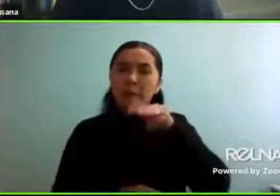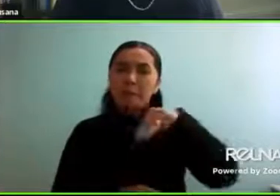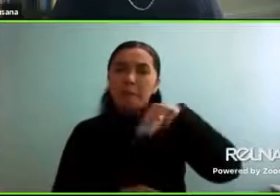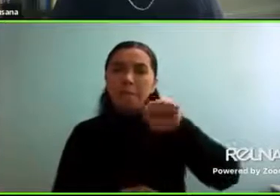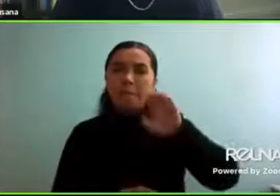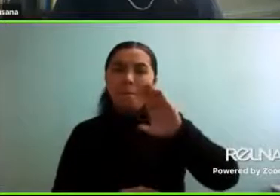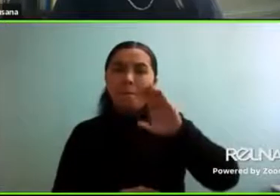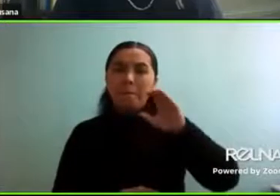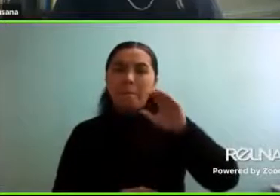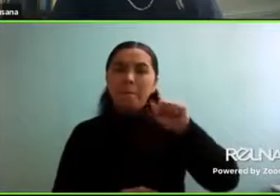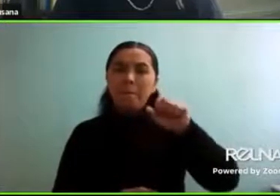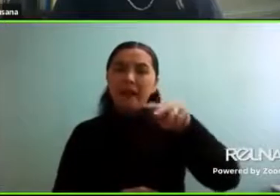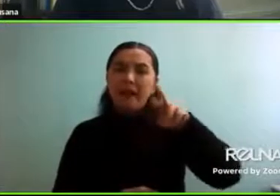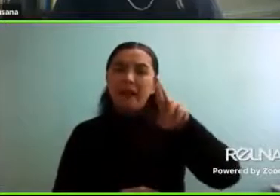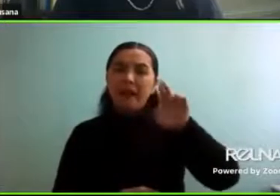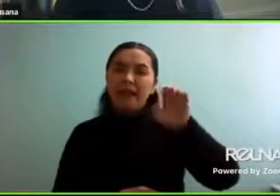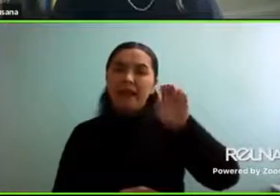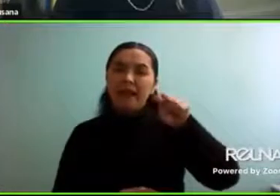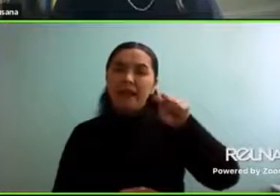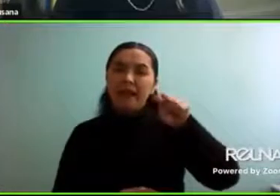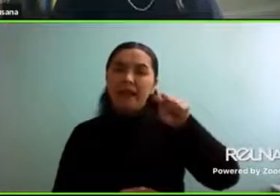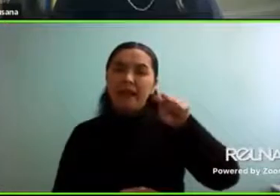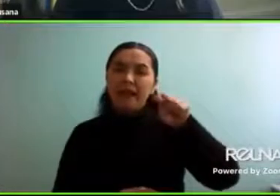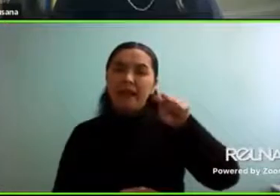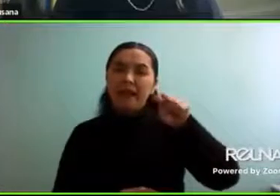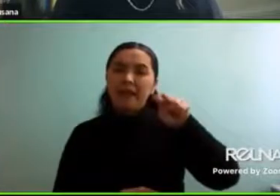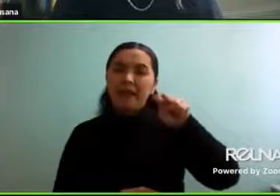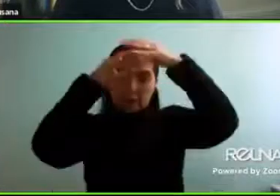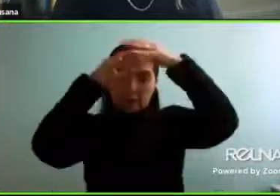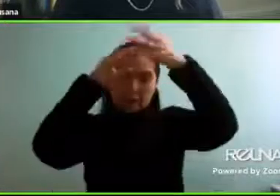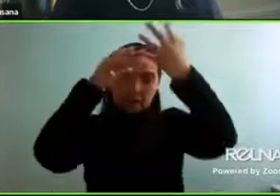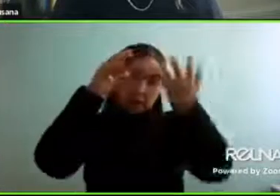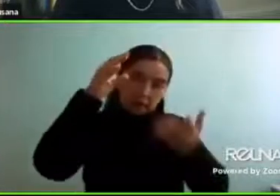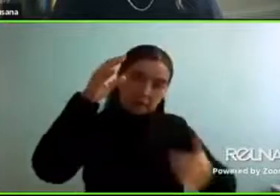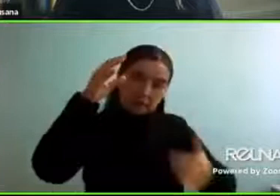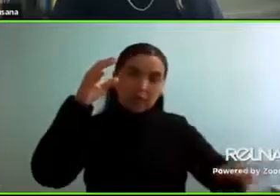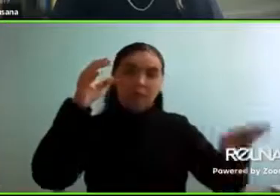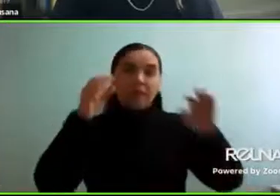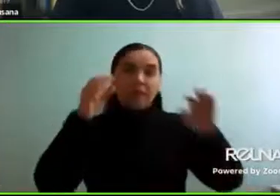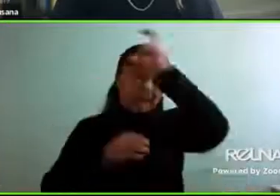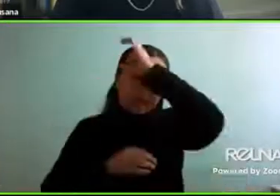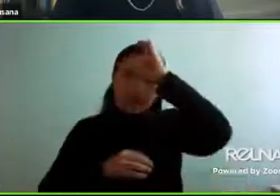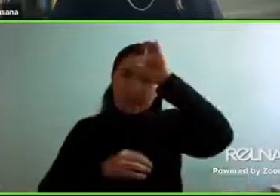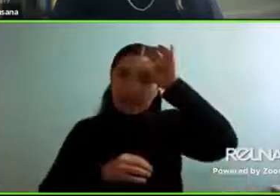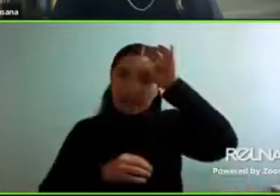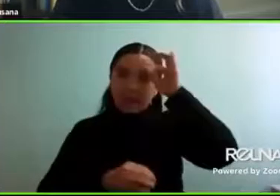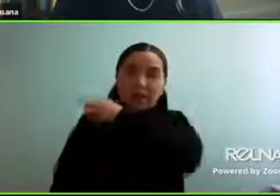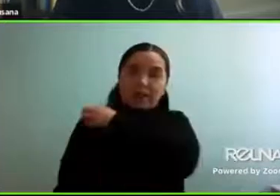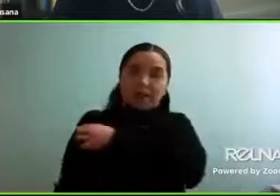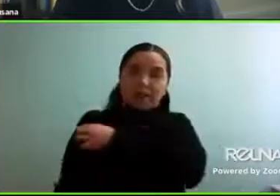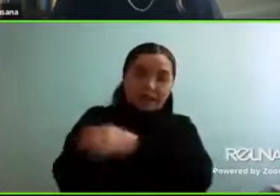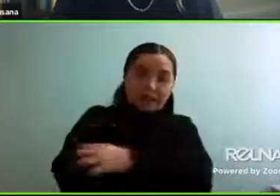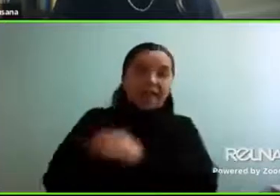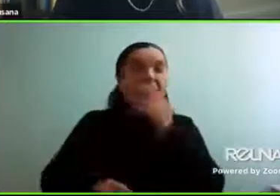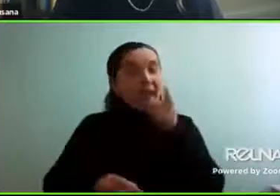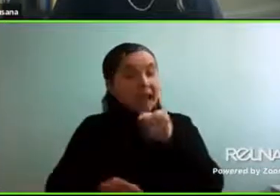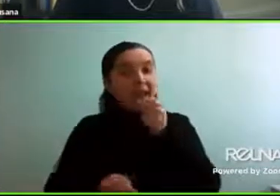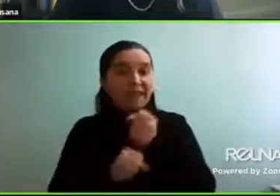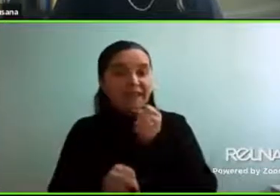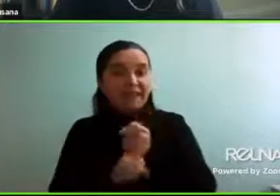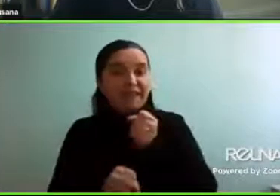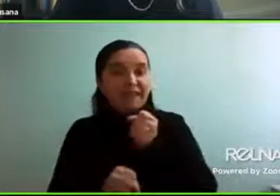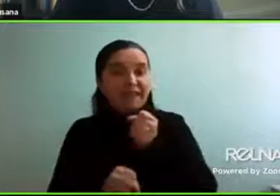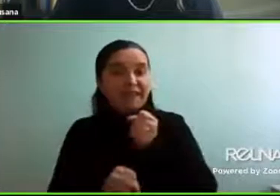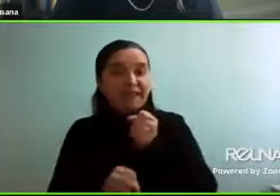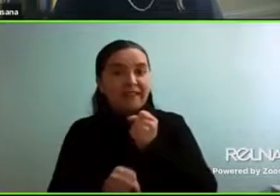en la región de la Araucanía. Así que hay harta tarea a nivel nacional que tenemos que hacer con respecto al envejecimiento